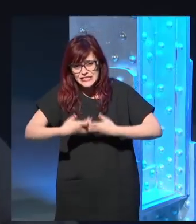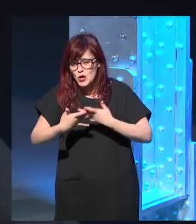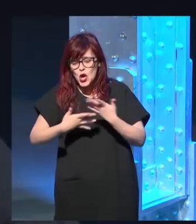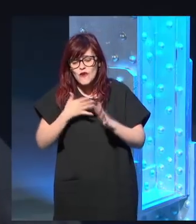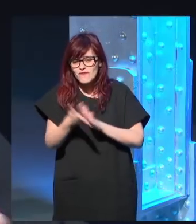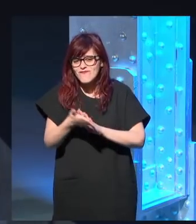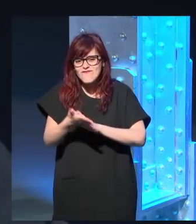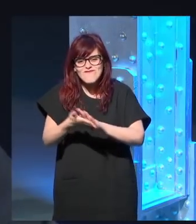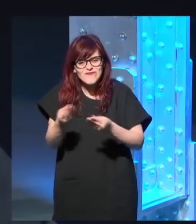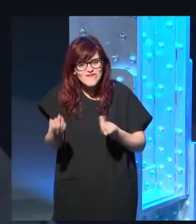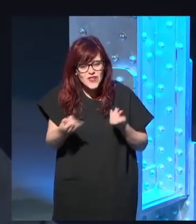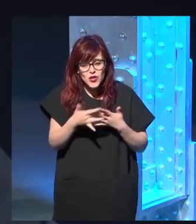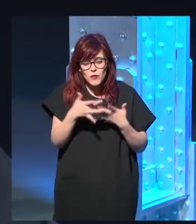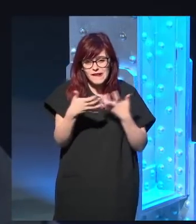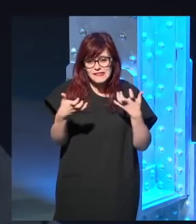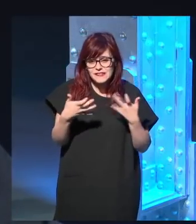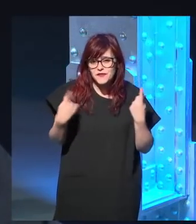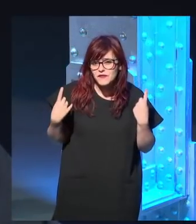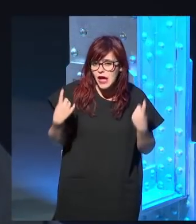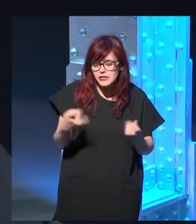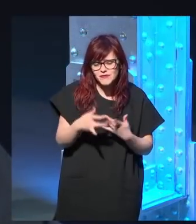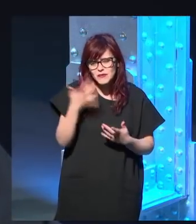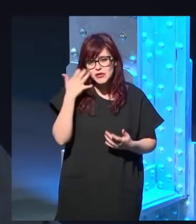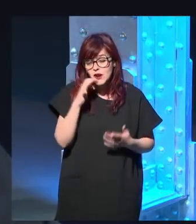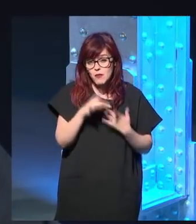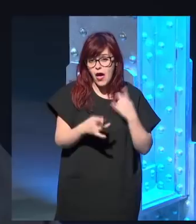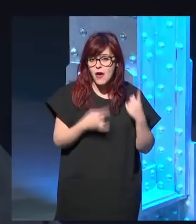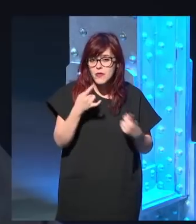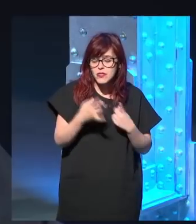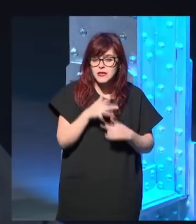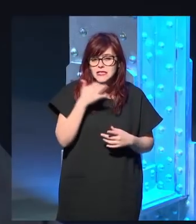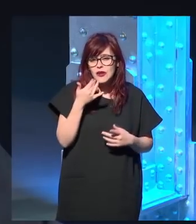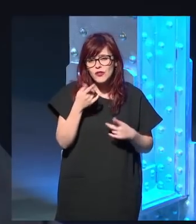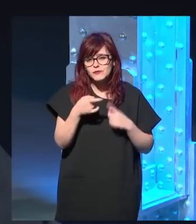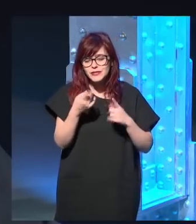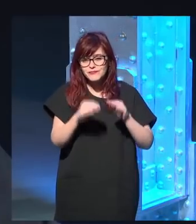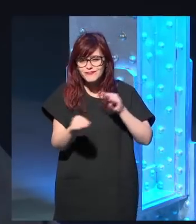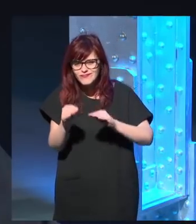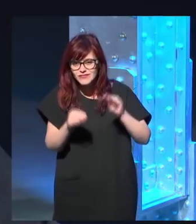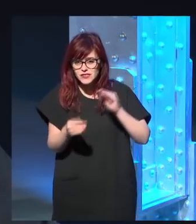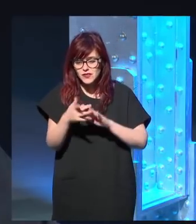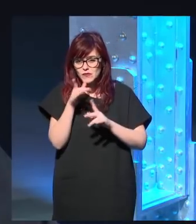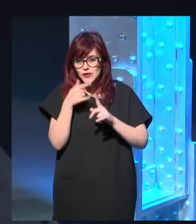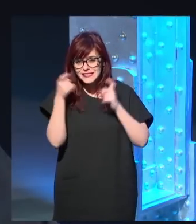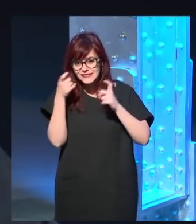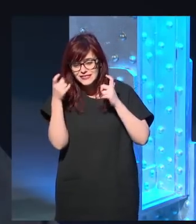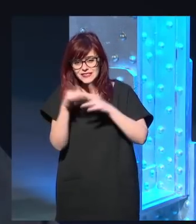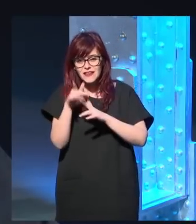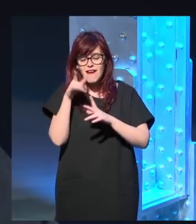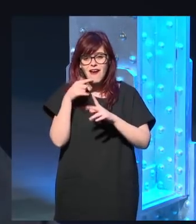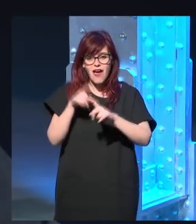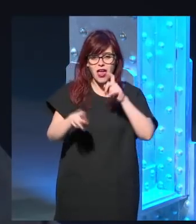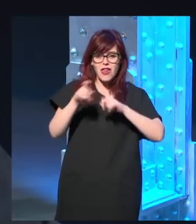pero es raro en general cuando empiezo algo me las arreglo y si salió bastante mal al